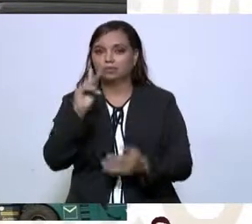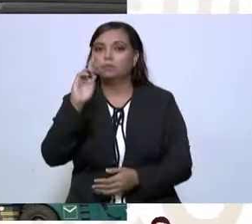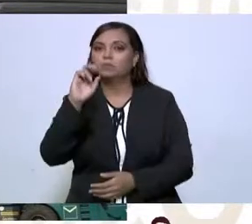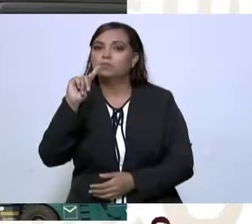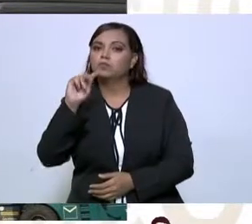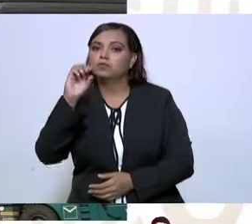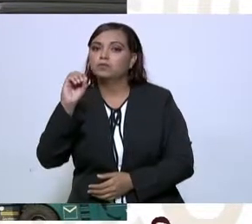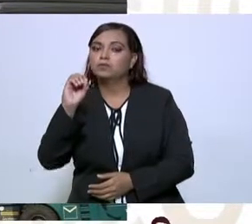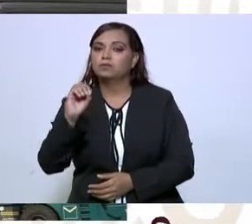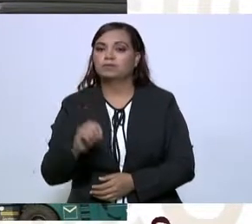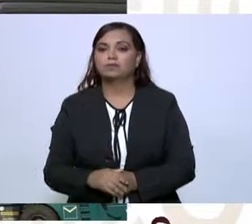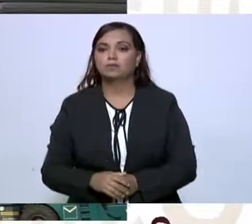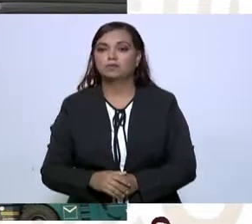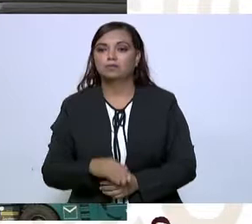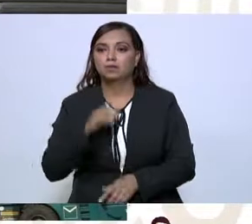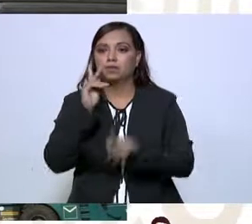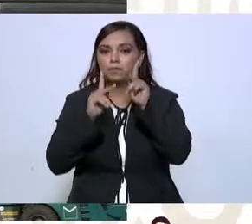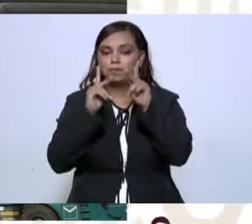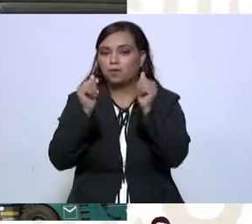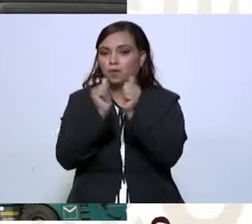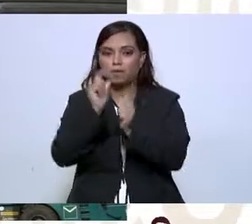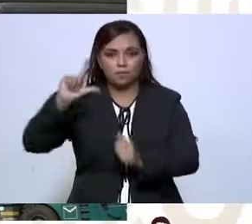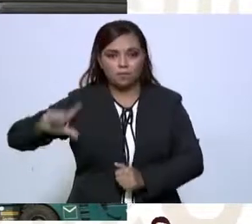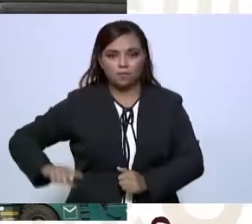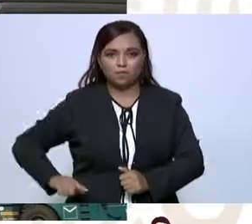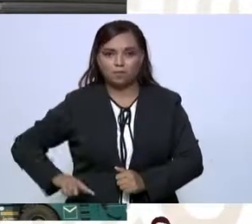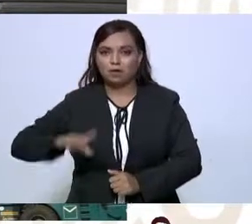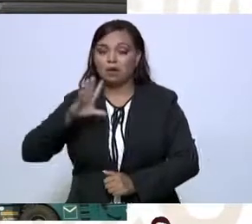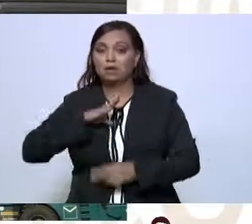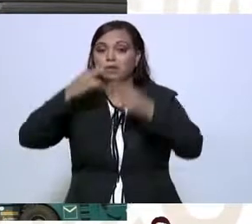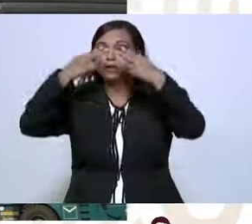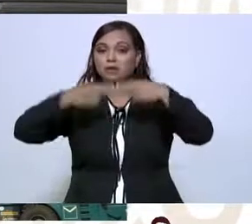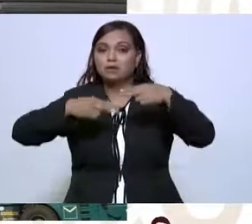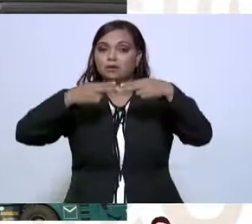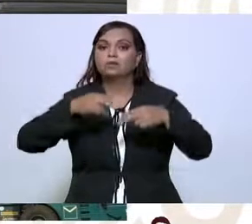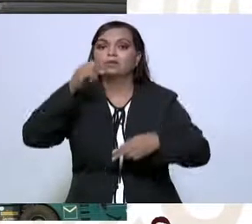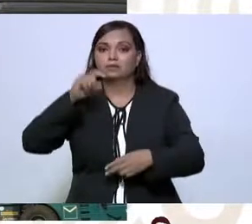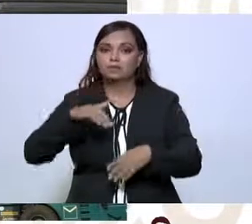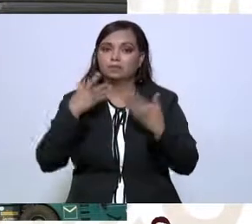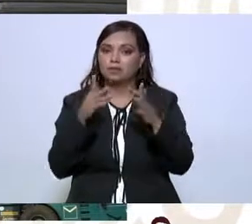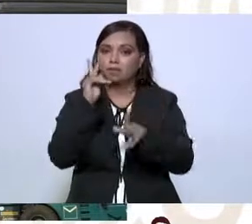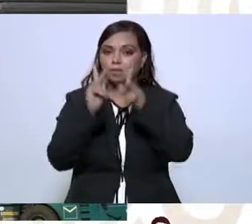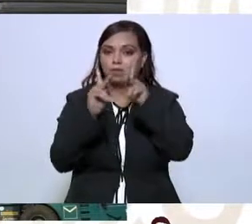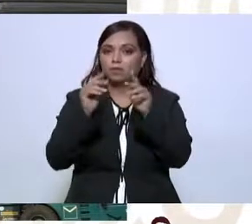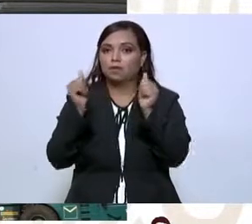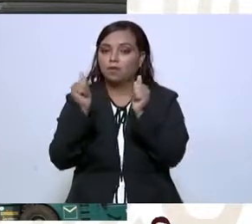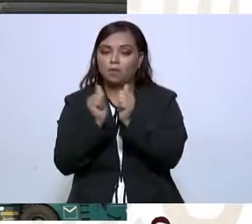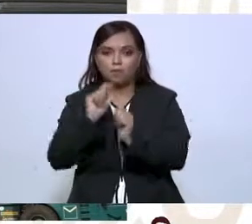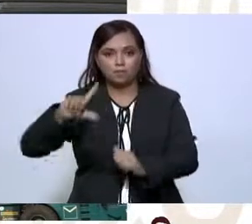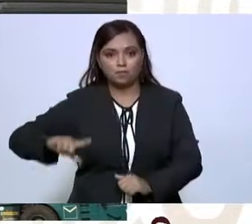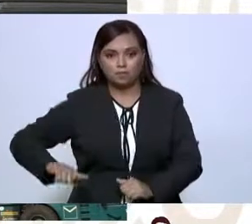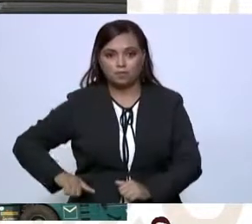puerto. comento, le comenté al señor gobernador, hay empresas que incluso creo que ya hablaron con el señor gobernador, que están